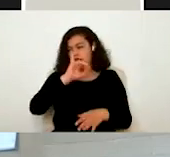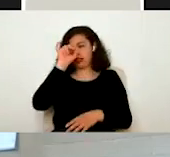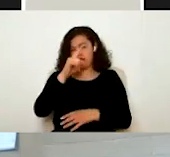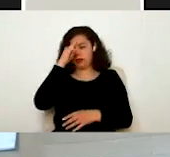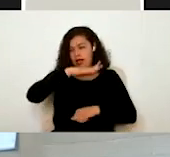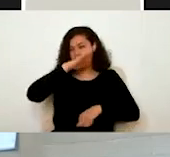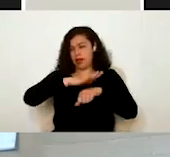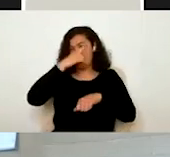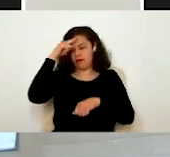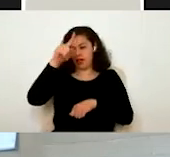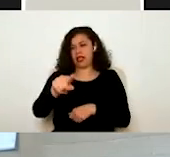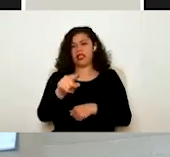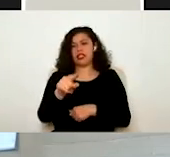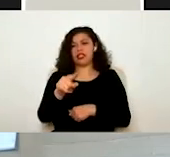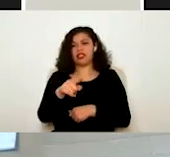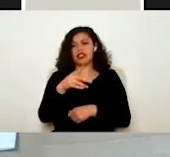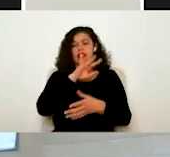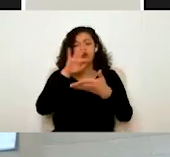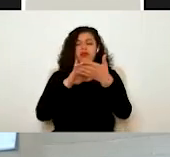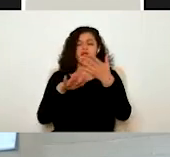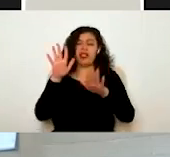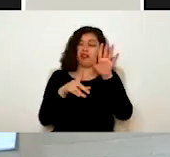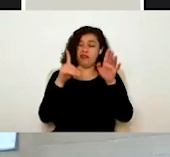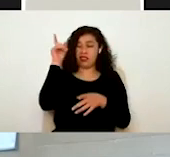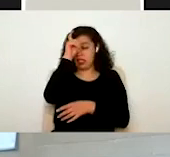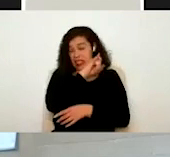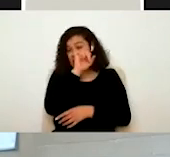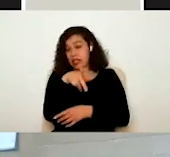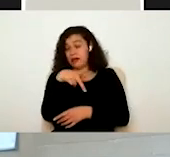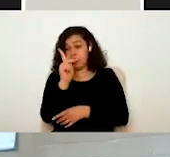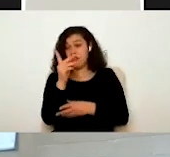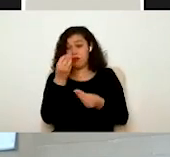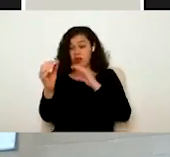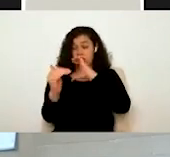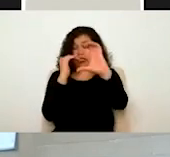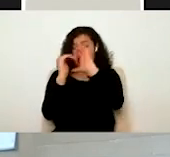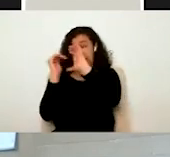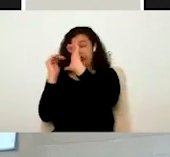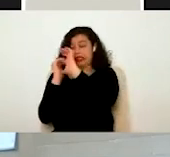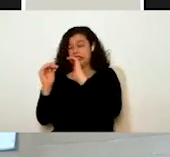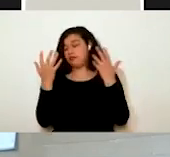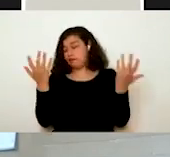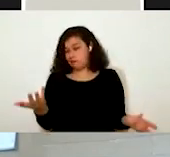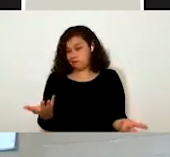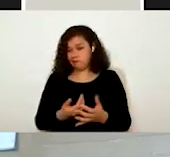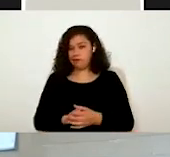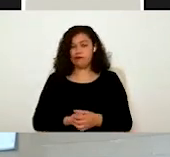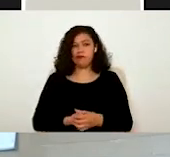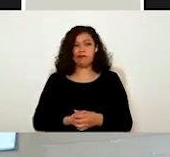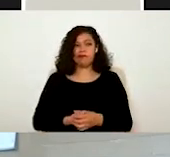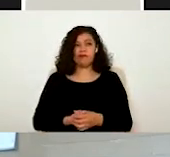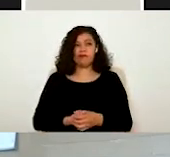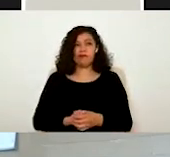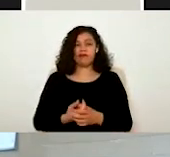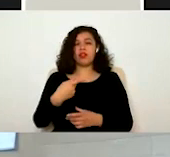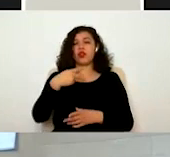la lectura de las notificaciones, ¿no? Sé que a veces es complicado porque reciben muchas, ¿no? Y entonces, no, no, no encuentran esa forma